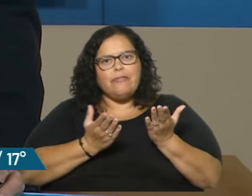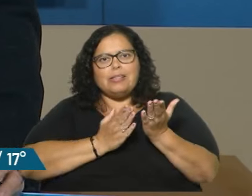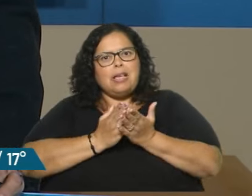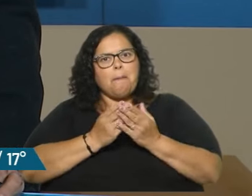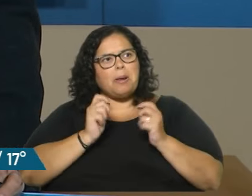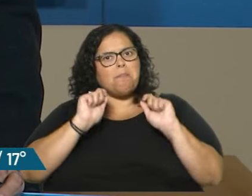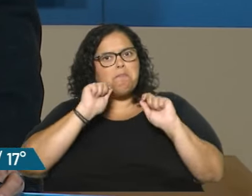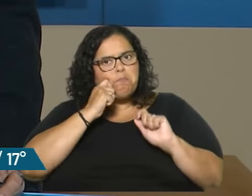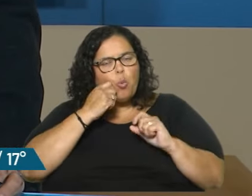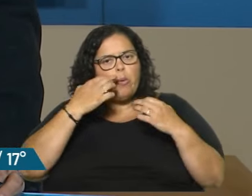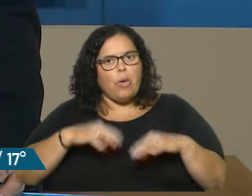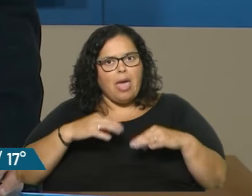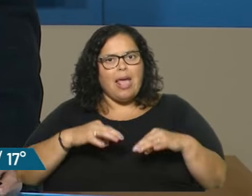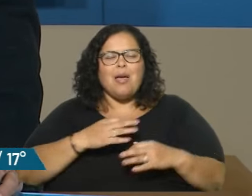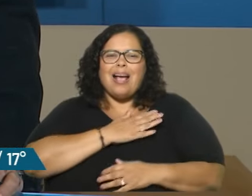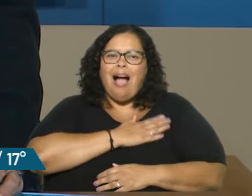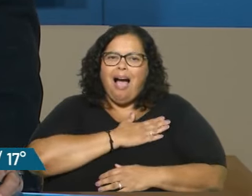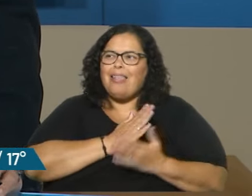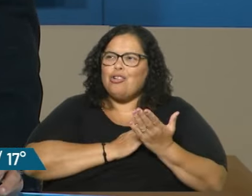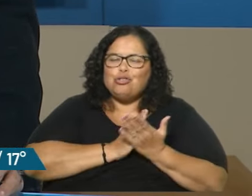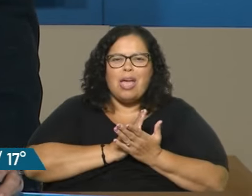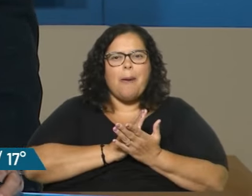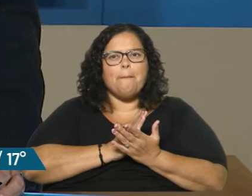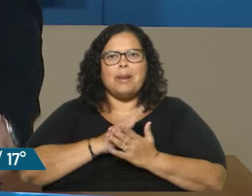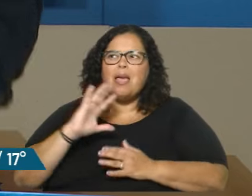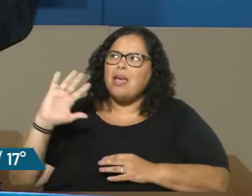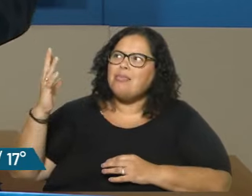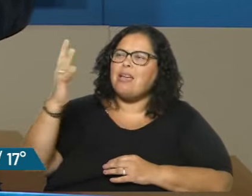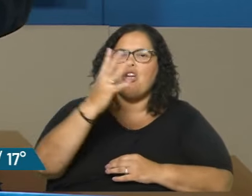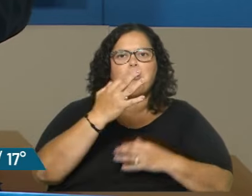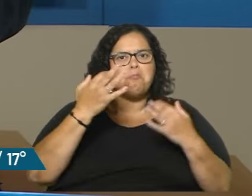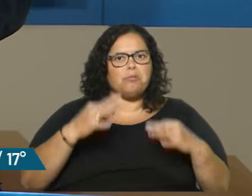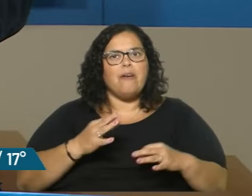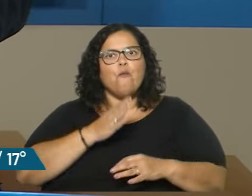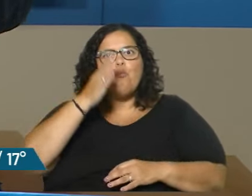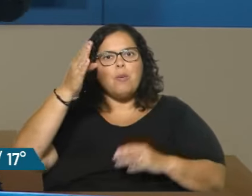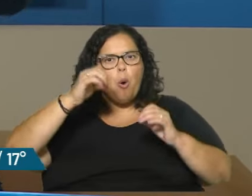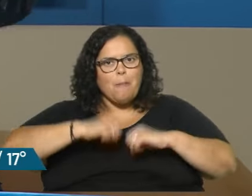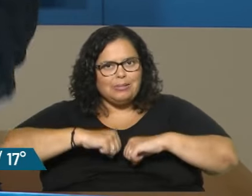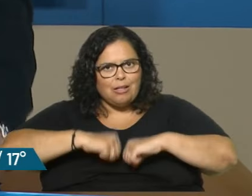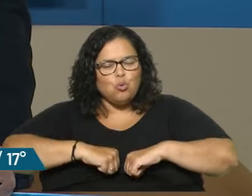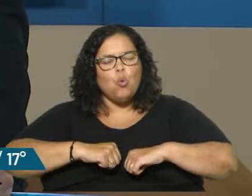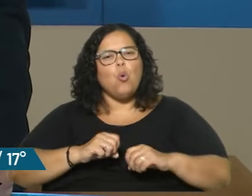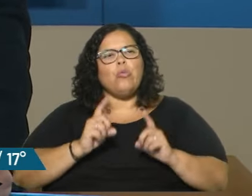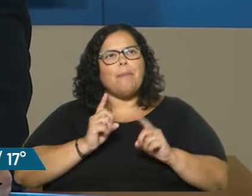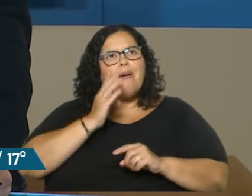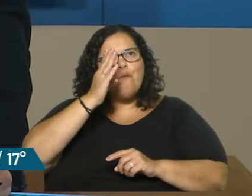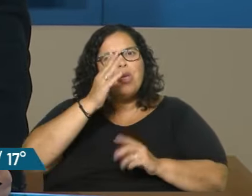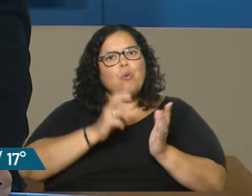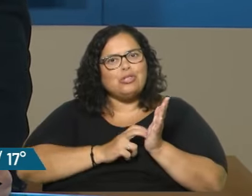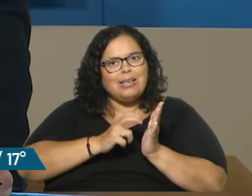bríos. Muy calios siempre el recibimiento por todo el interior. Hemos estado en Paysandú últimamente, en Salto.